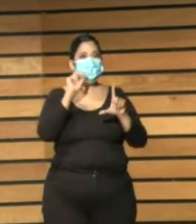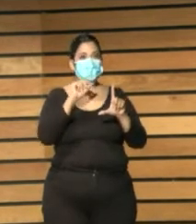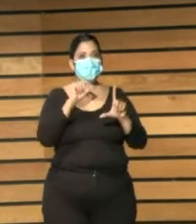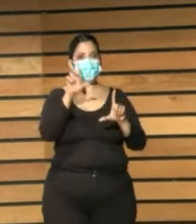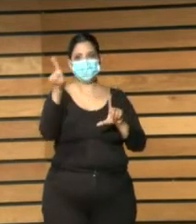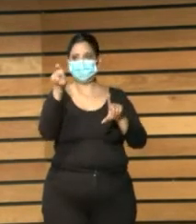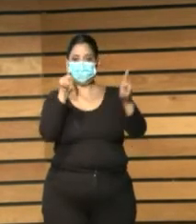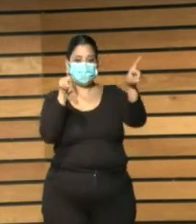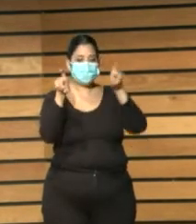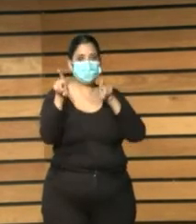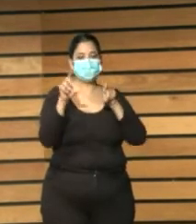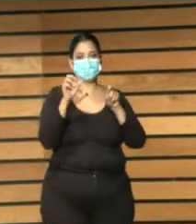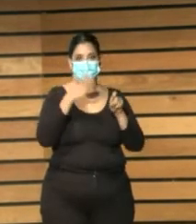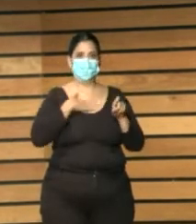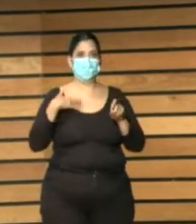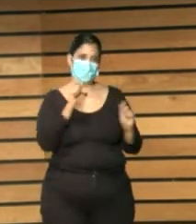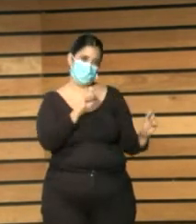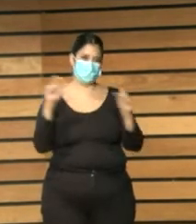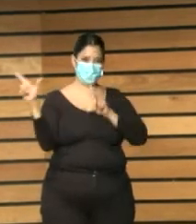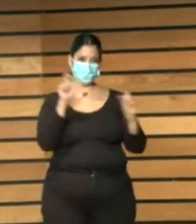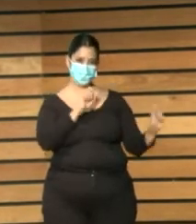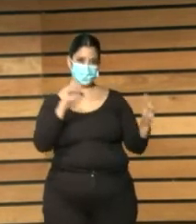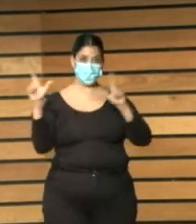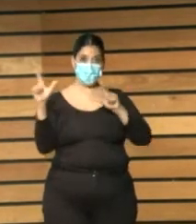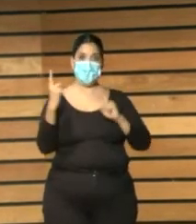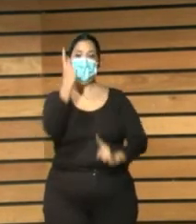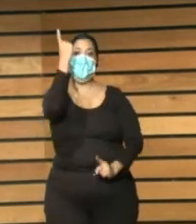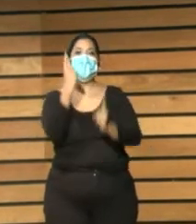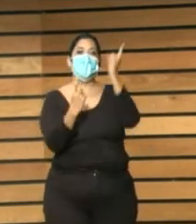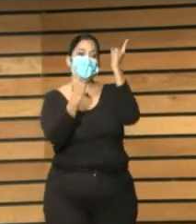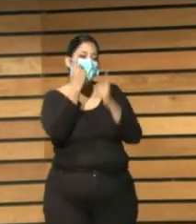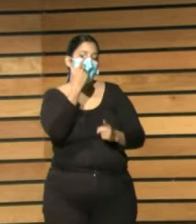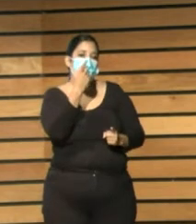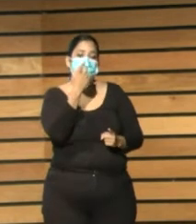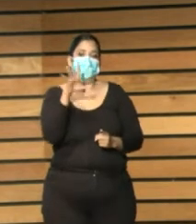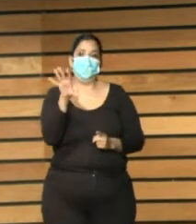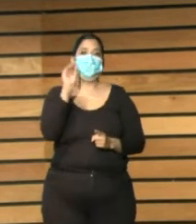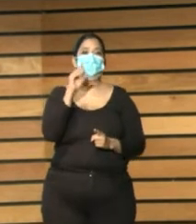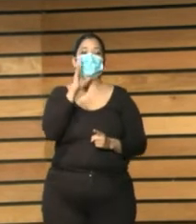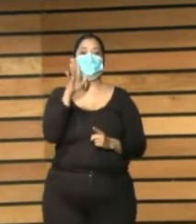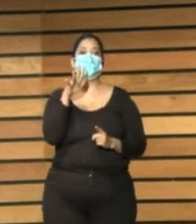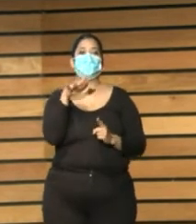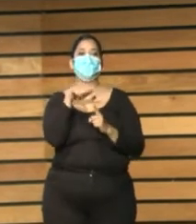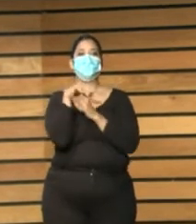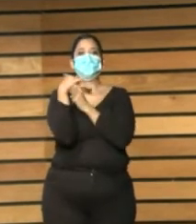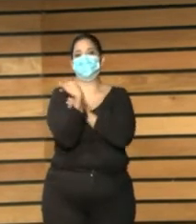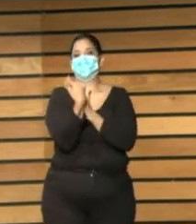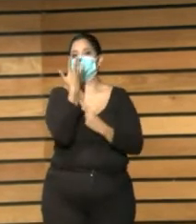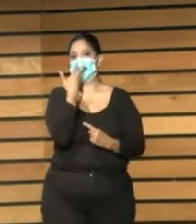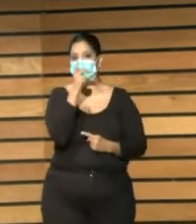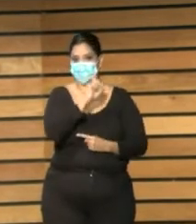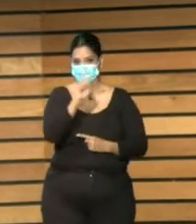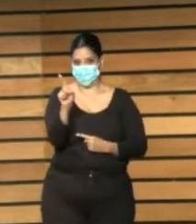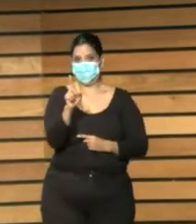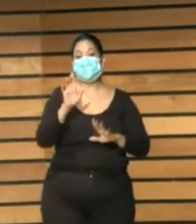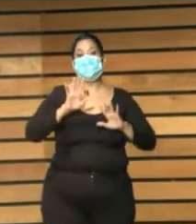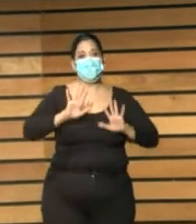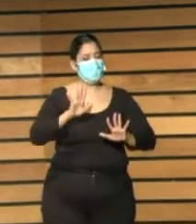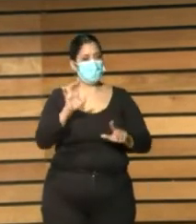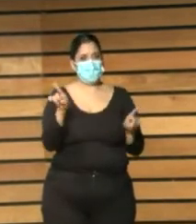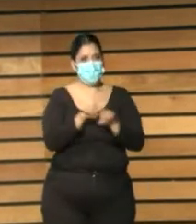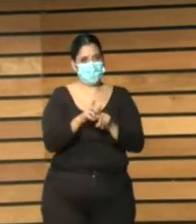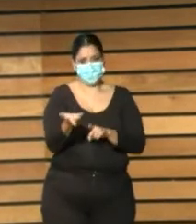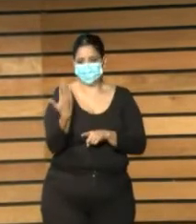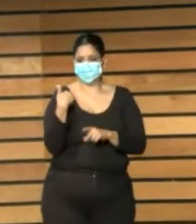entonces a lo mejor aunque se descontextualiza alguno por el sentido de la conversación pero enlazaba un poco con lo que tú decías al principio y